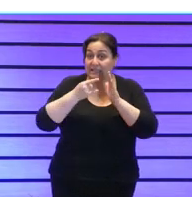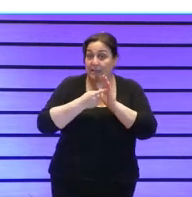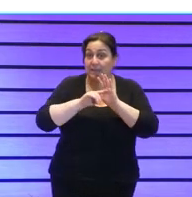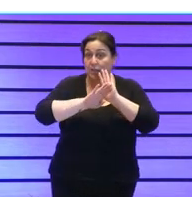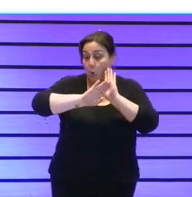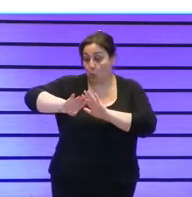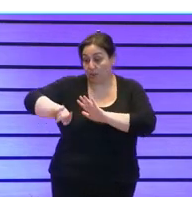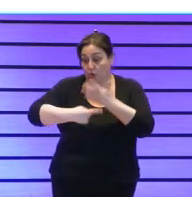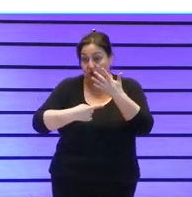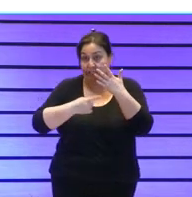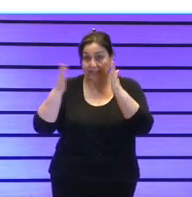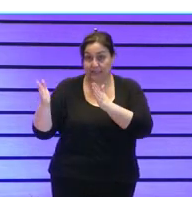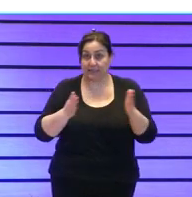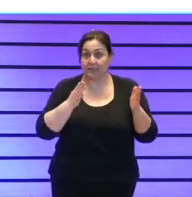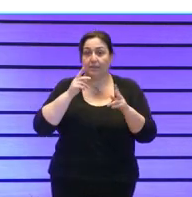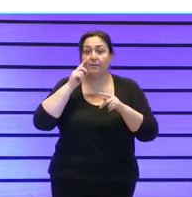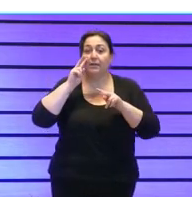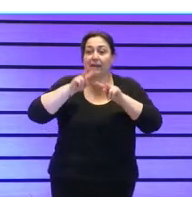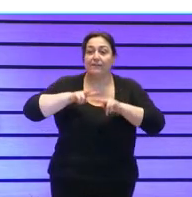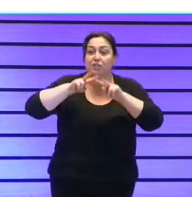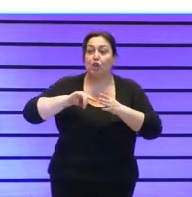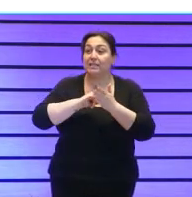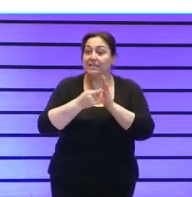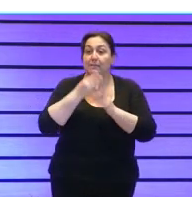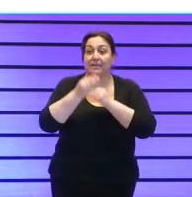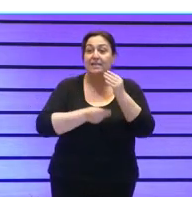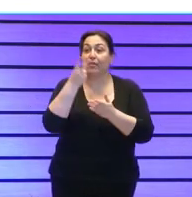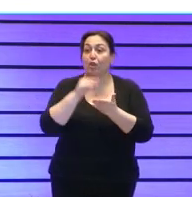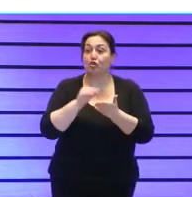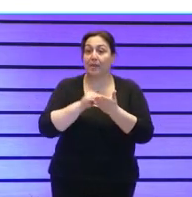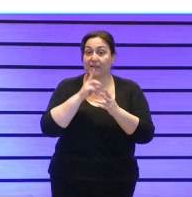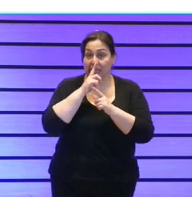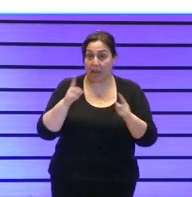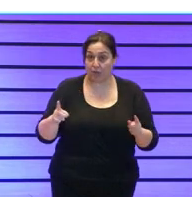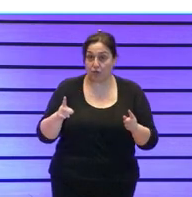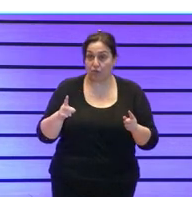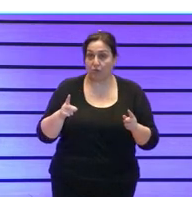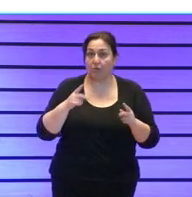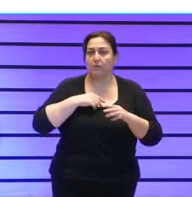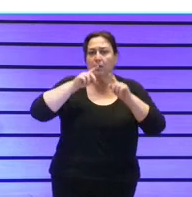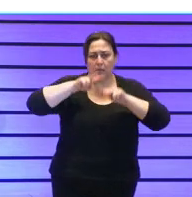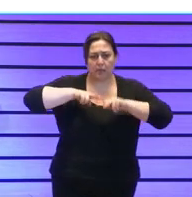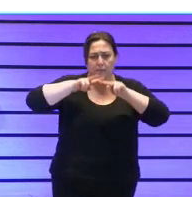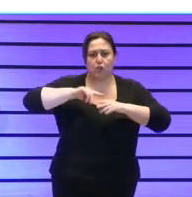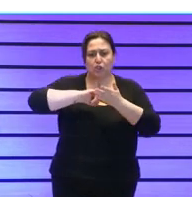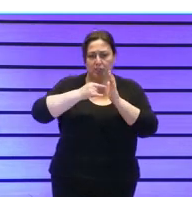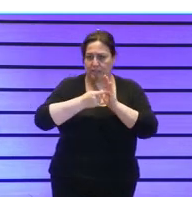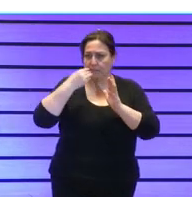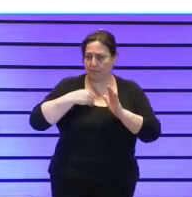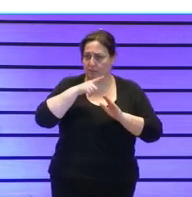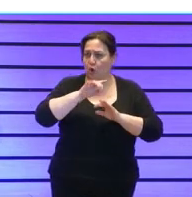6 la revisión del sistema se realiza dos veces al año con la revisión del propio sistema de gestión de la organización